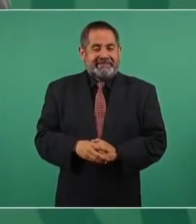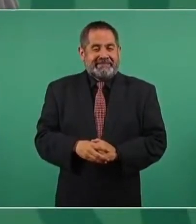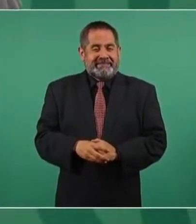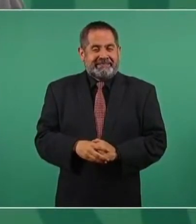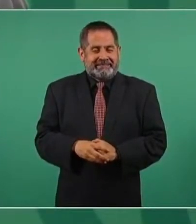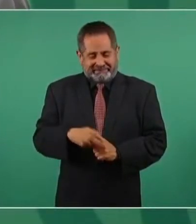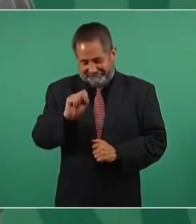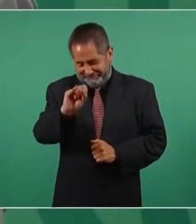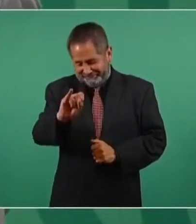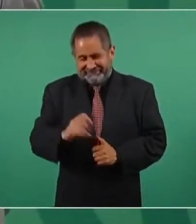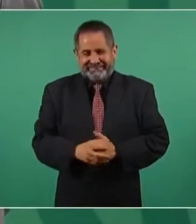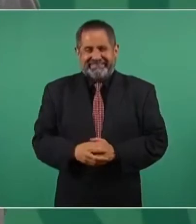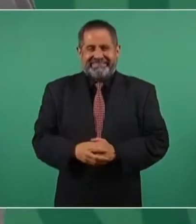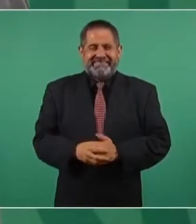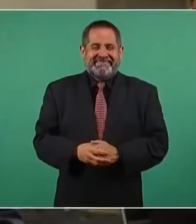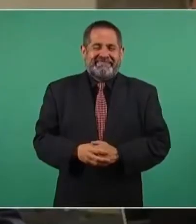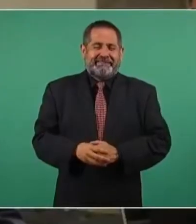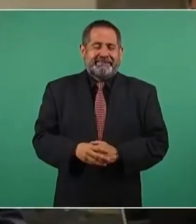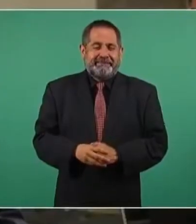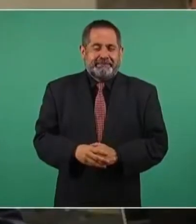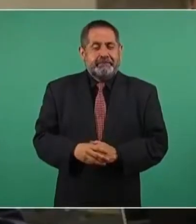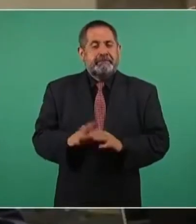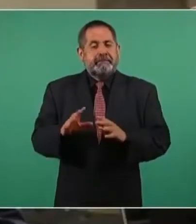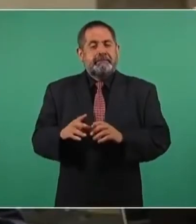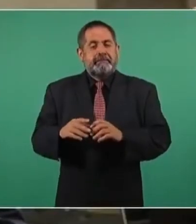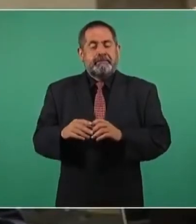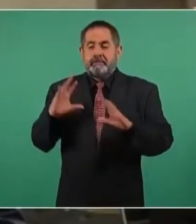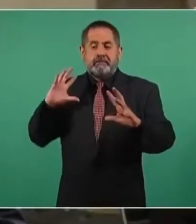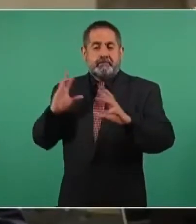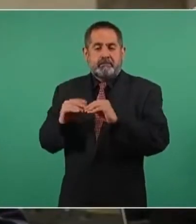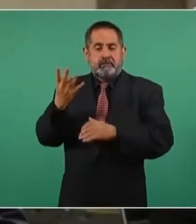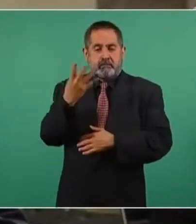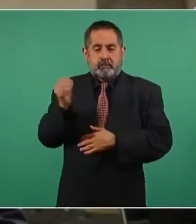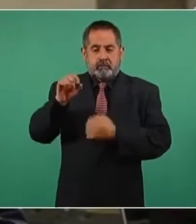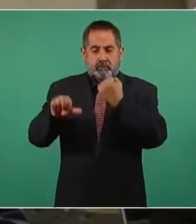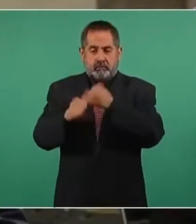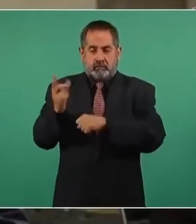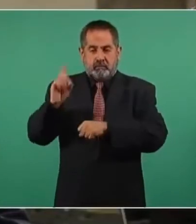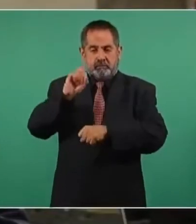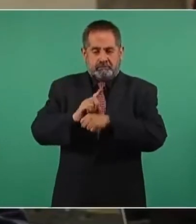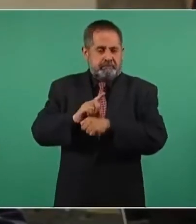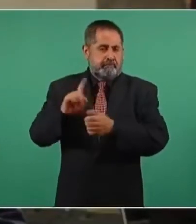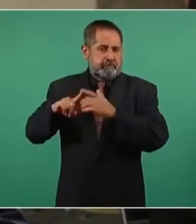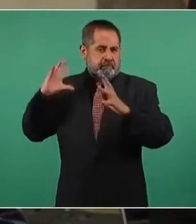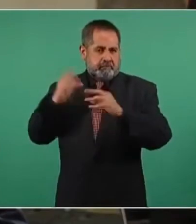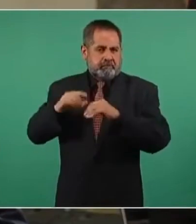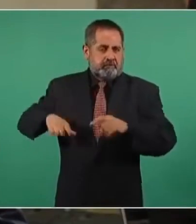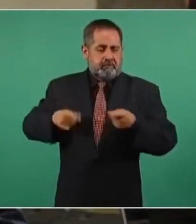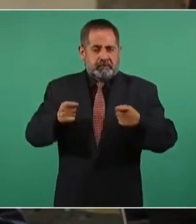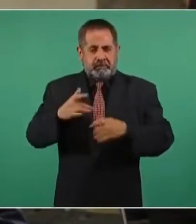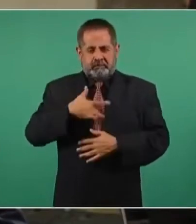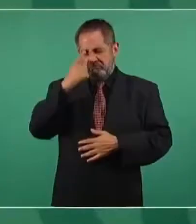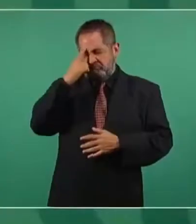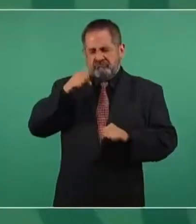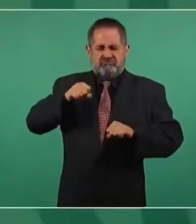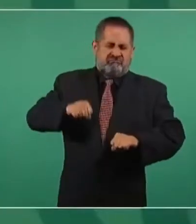sí bueno han pasado 911 días de gobierno ¿has sentido en algunos de ellos mareo de